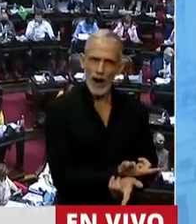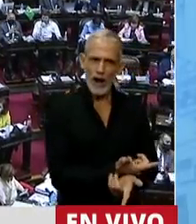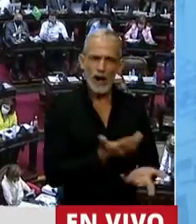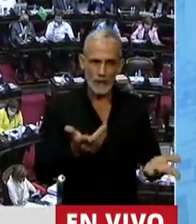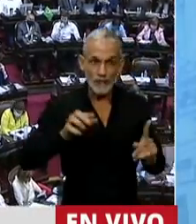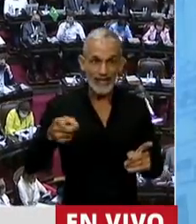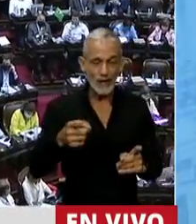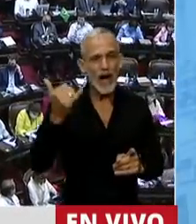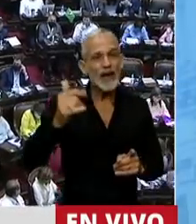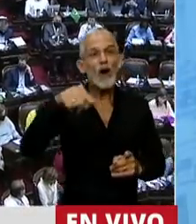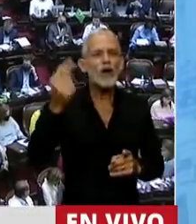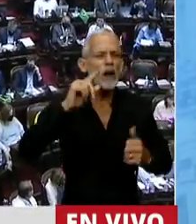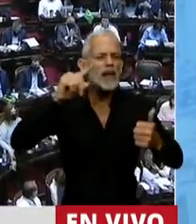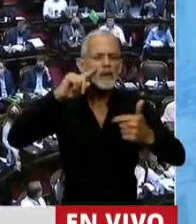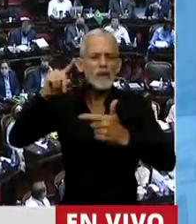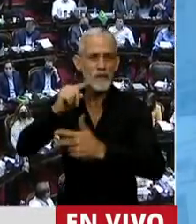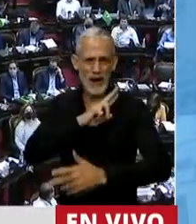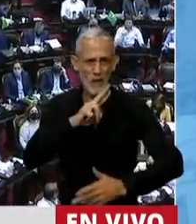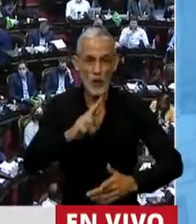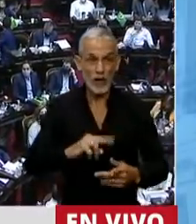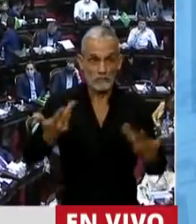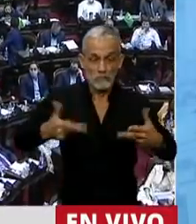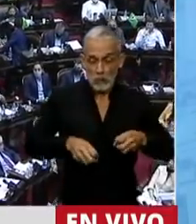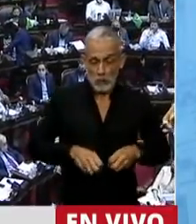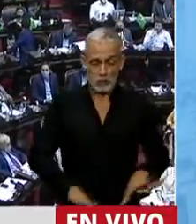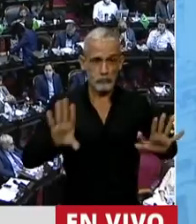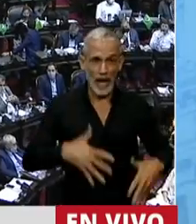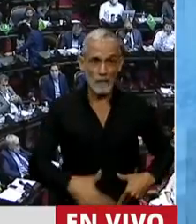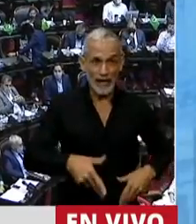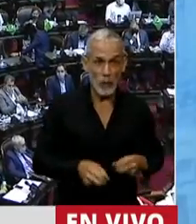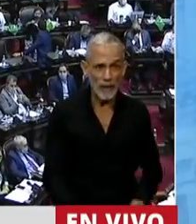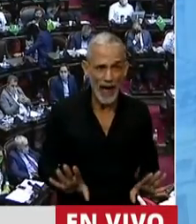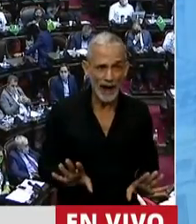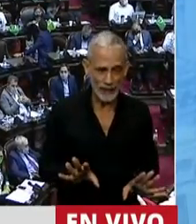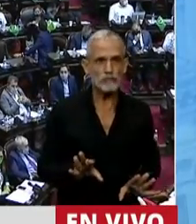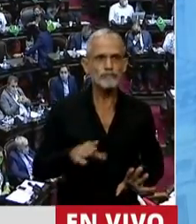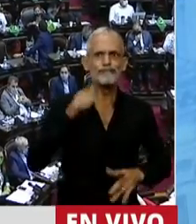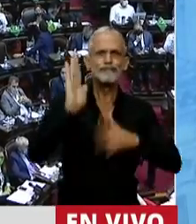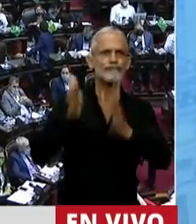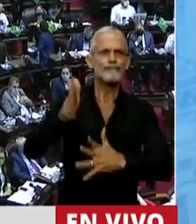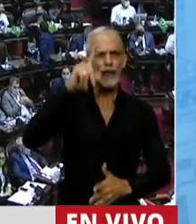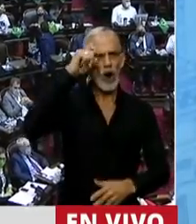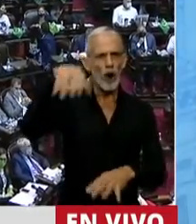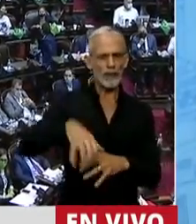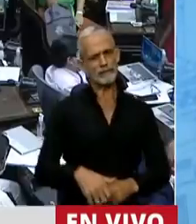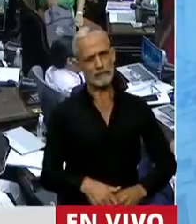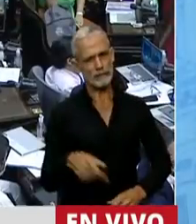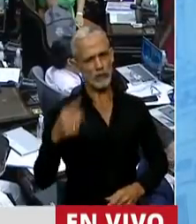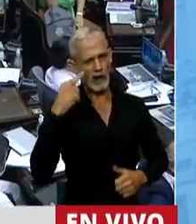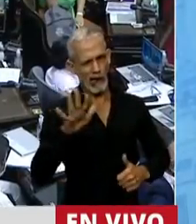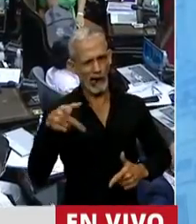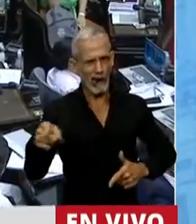provoca que otras miles de mujeres que pierden de manera natural sus embarazos sean maltratadas en los centros de salud